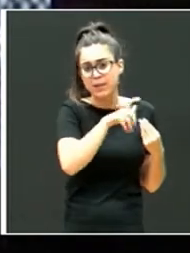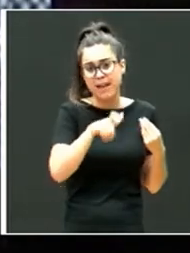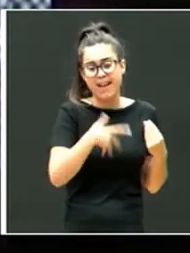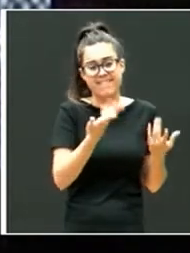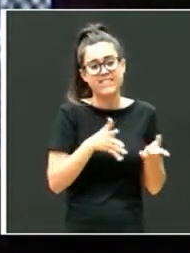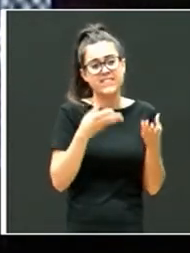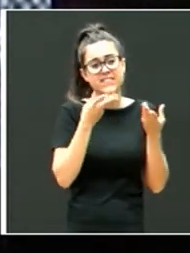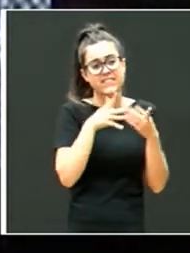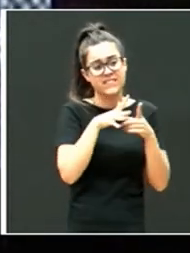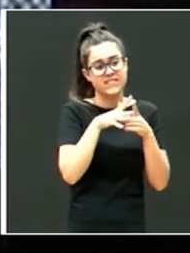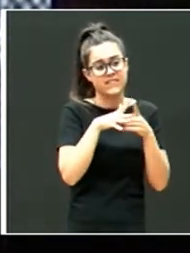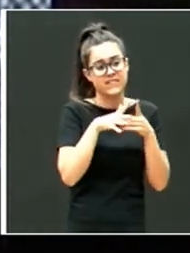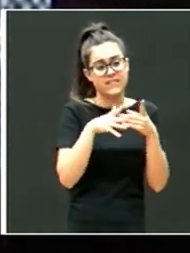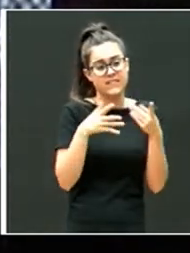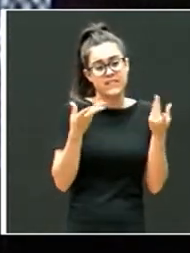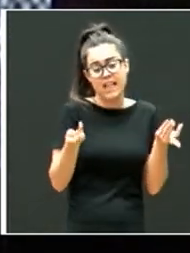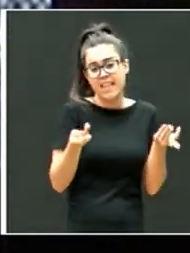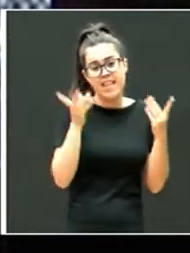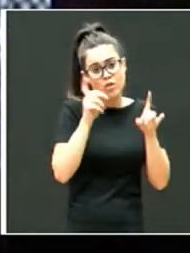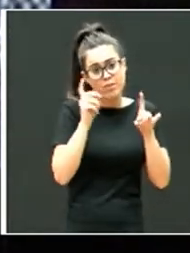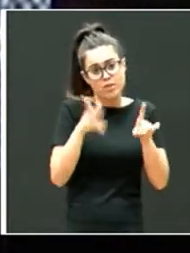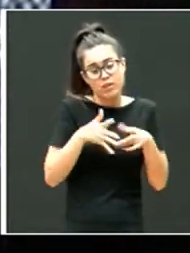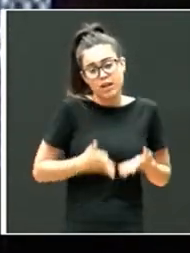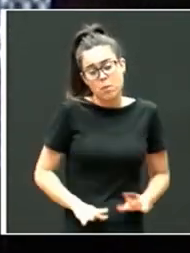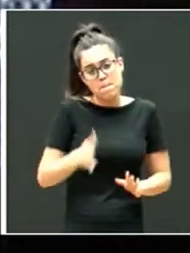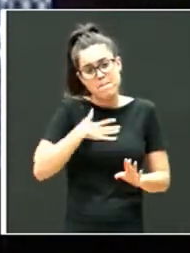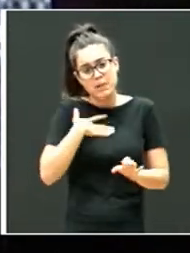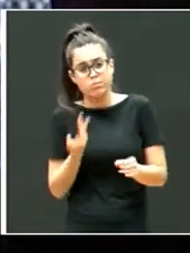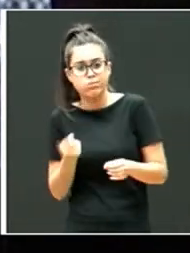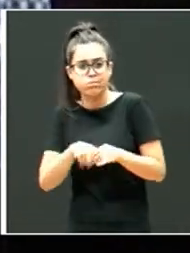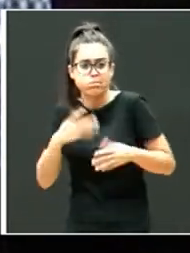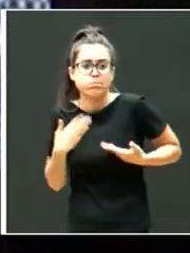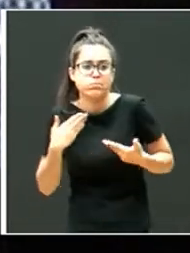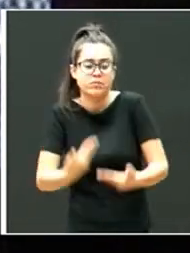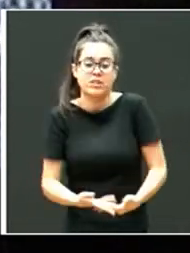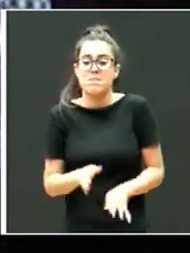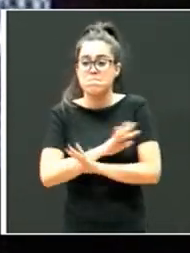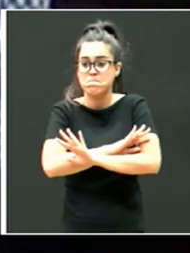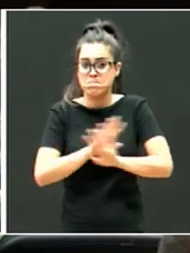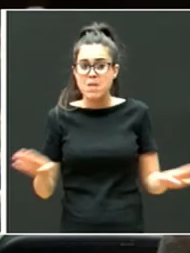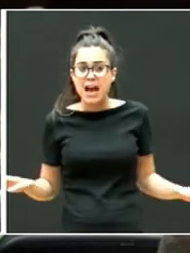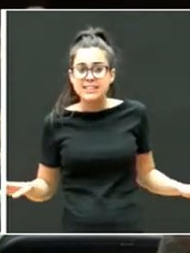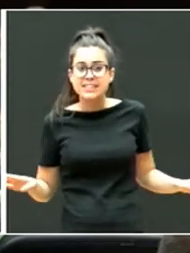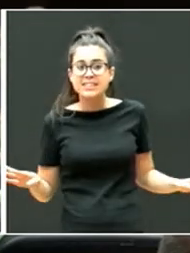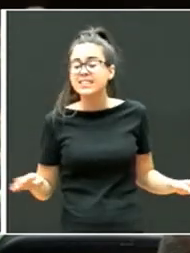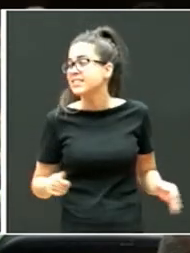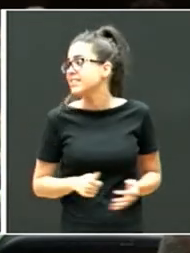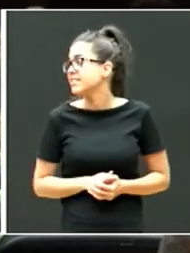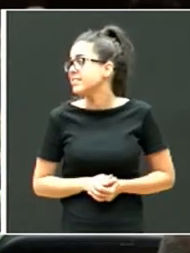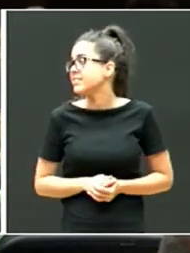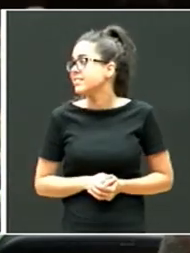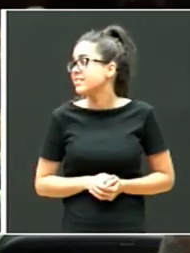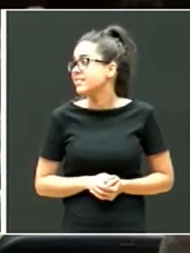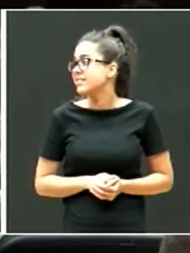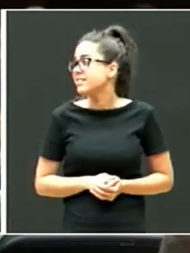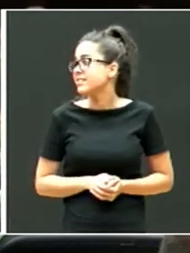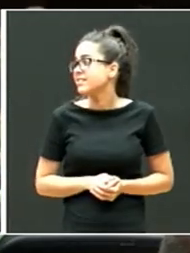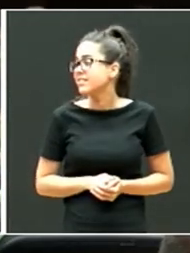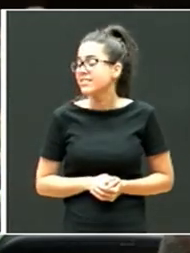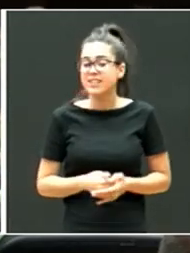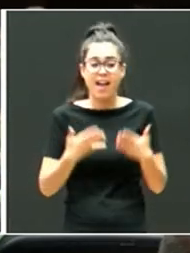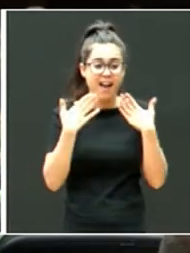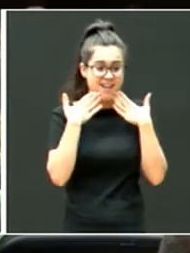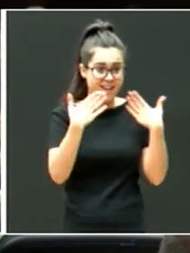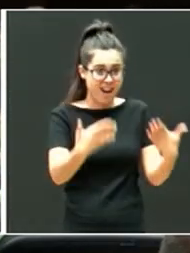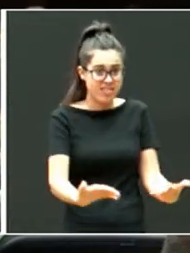su educación. Y bueno, pues yo poco más quiero deciros. Que yo os doy las